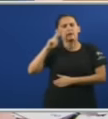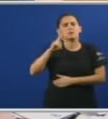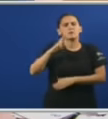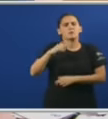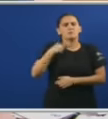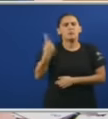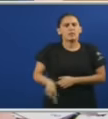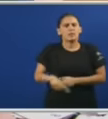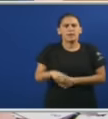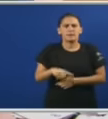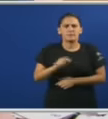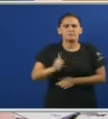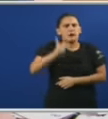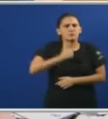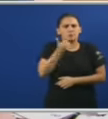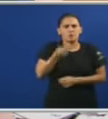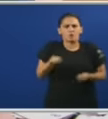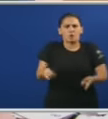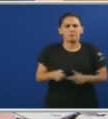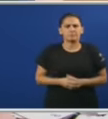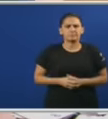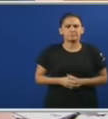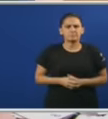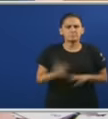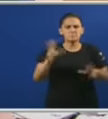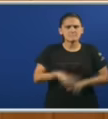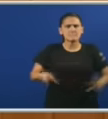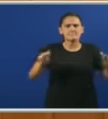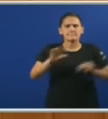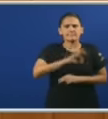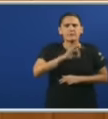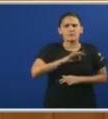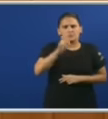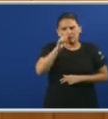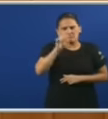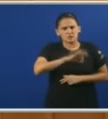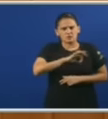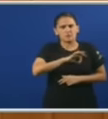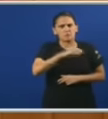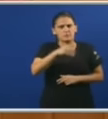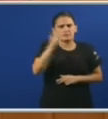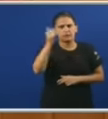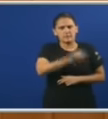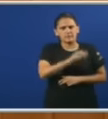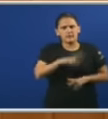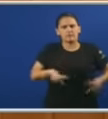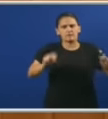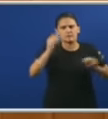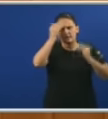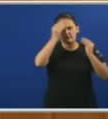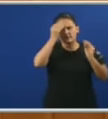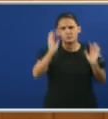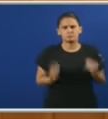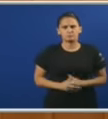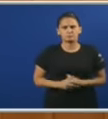Mais oportunidades A este país E remato Señor Presidente Cunha última reflexión